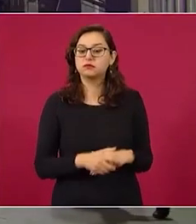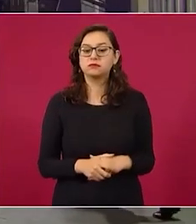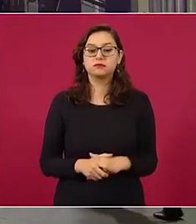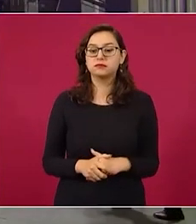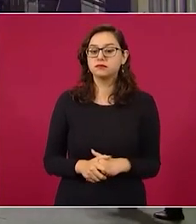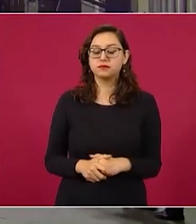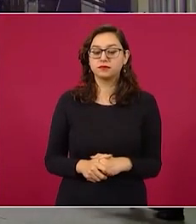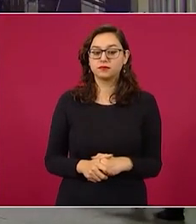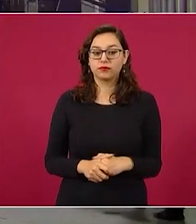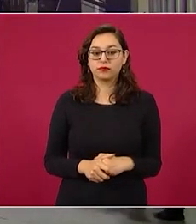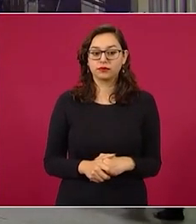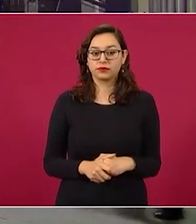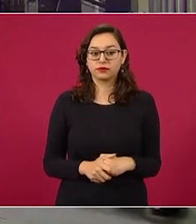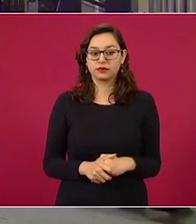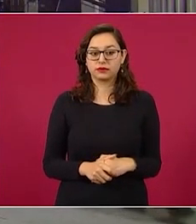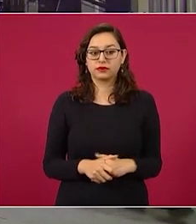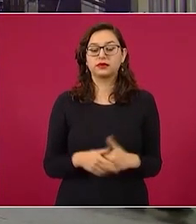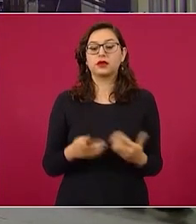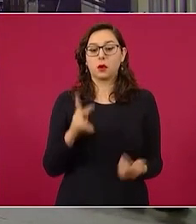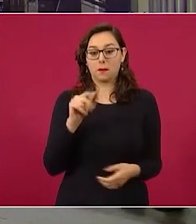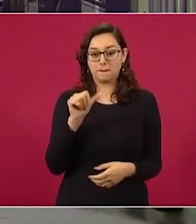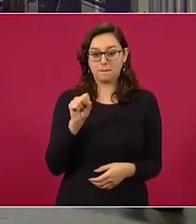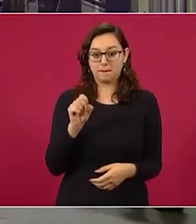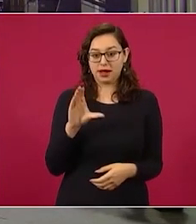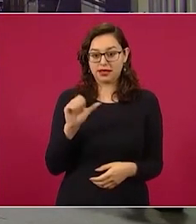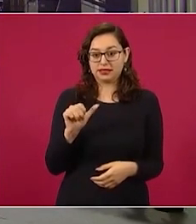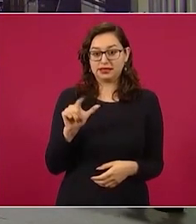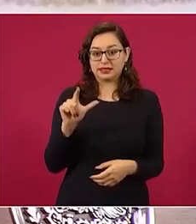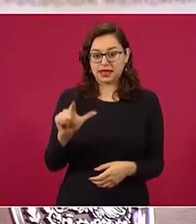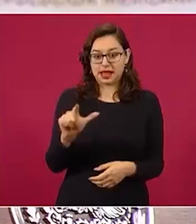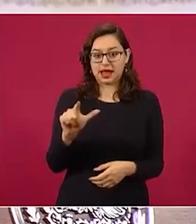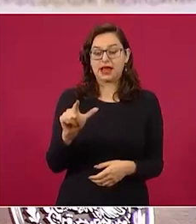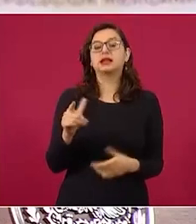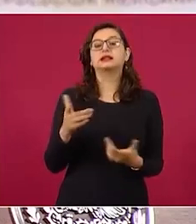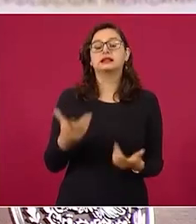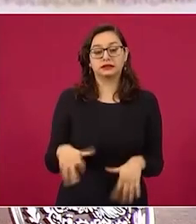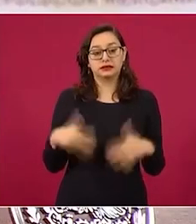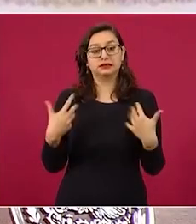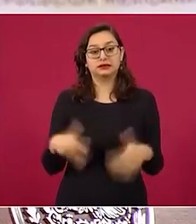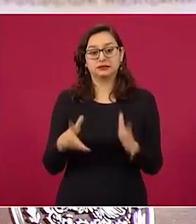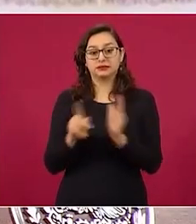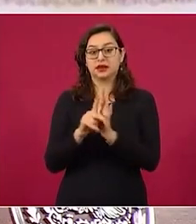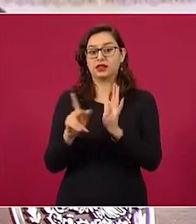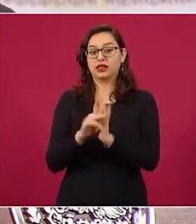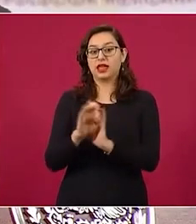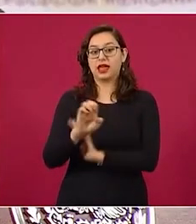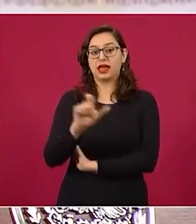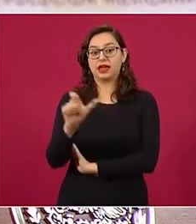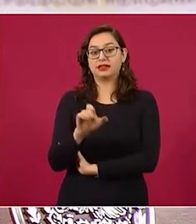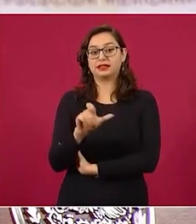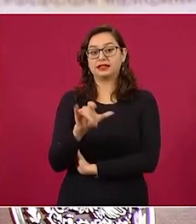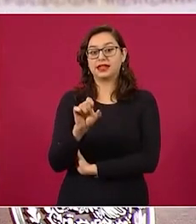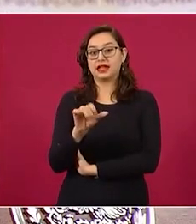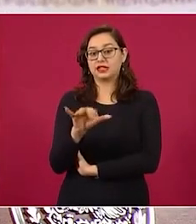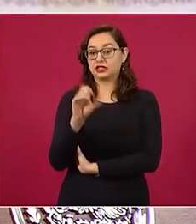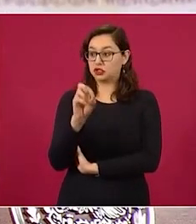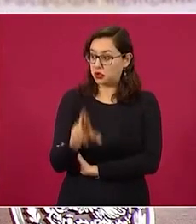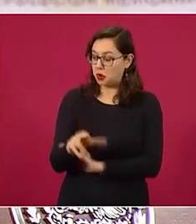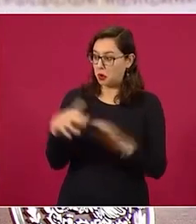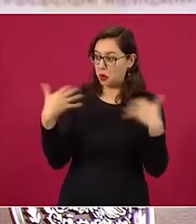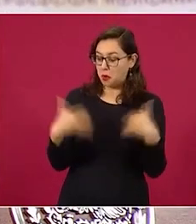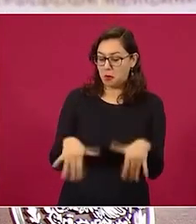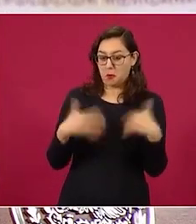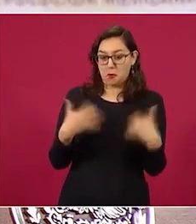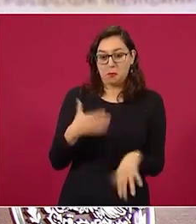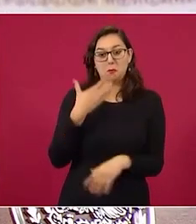Con Pascal Beltrán, de Excélsior, que nos quiere tanto, ¿no? Este...